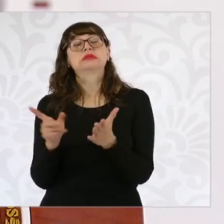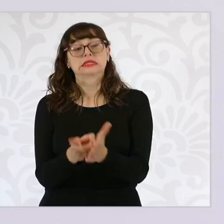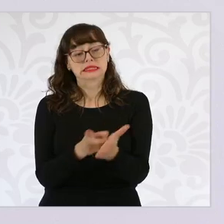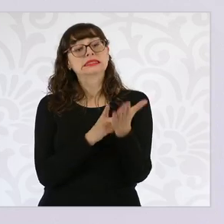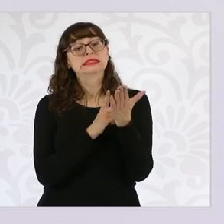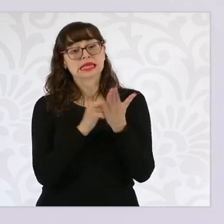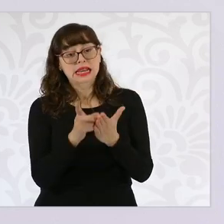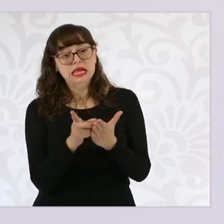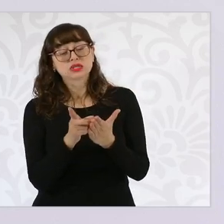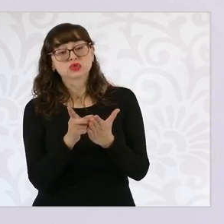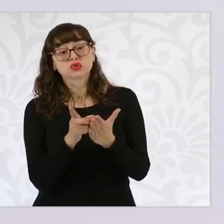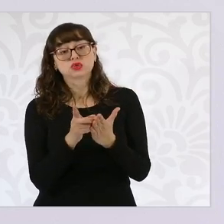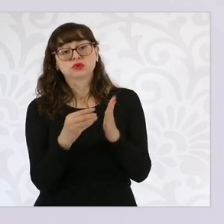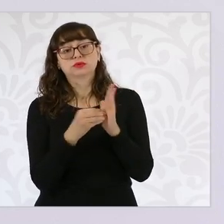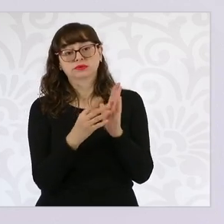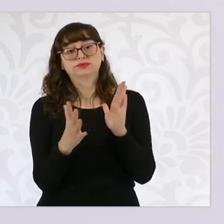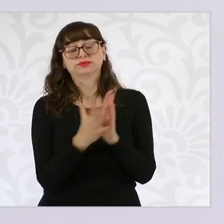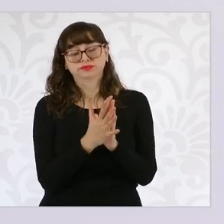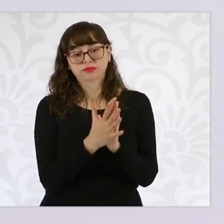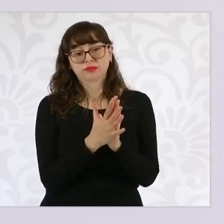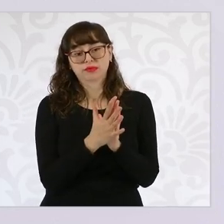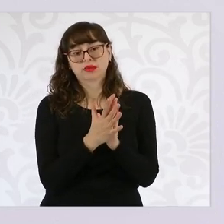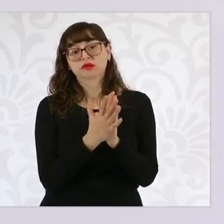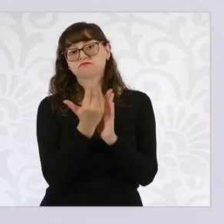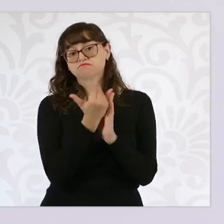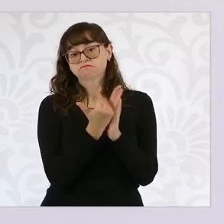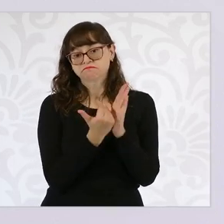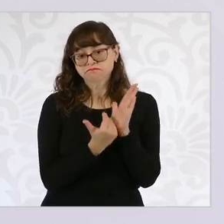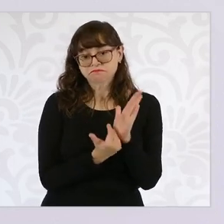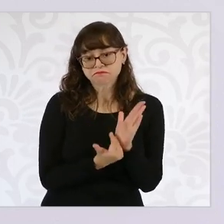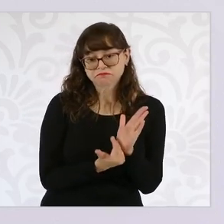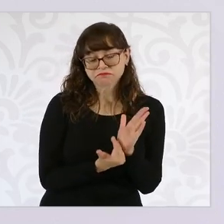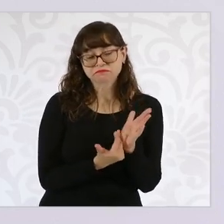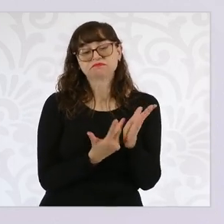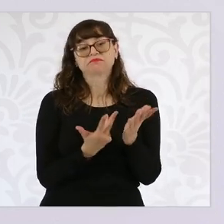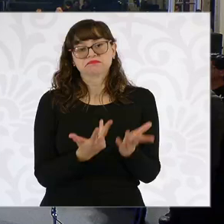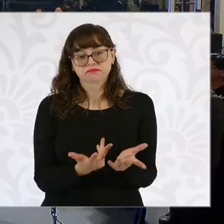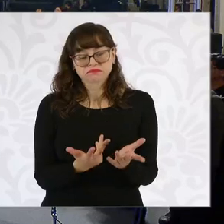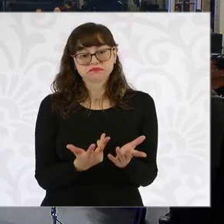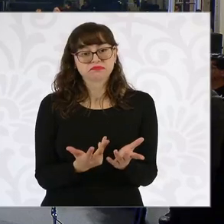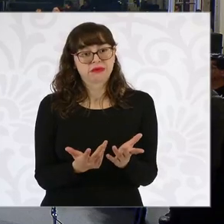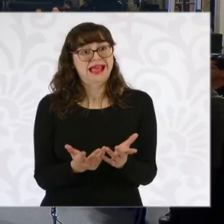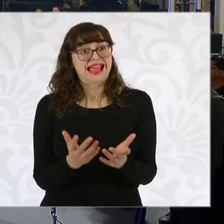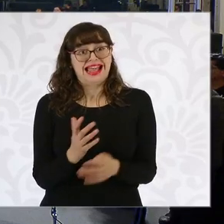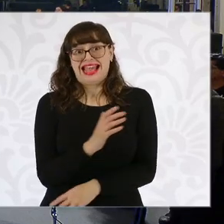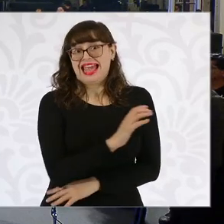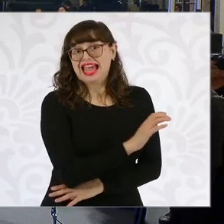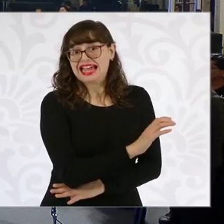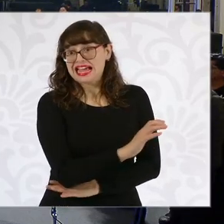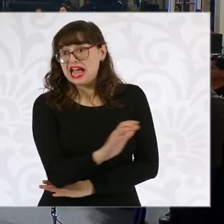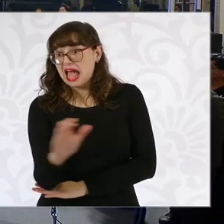derecho, el apoyo para poder reforestar el país a través de un programa de